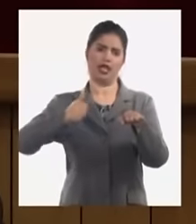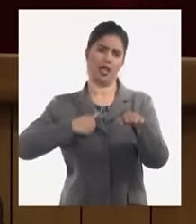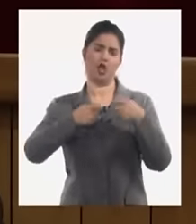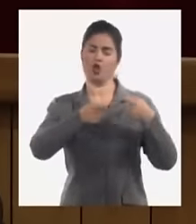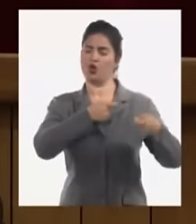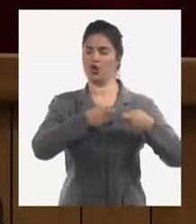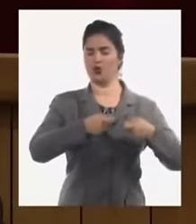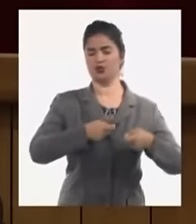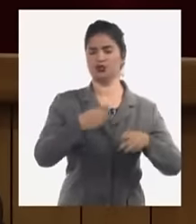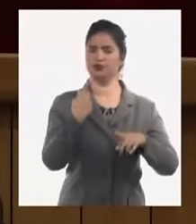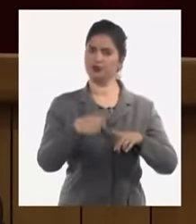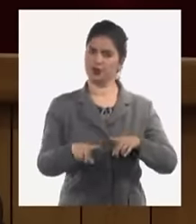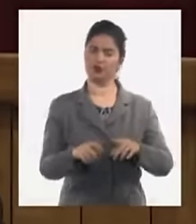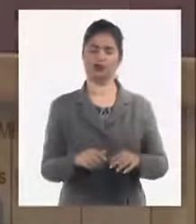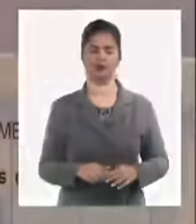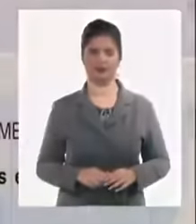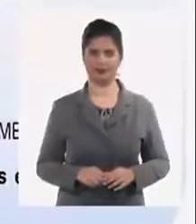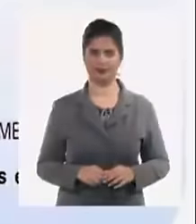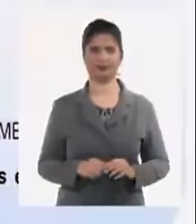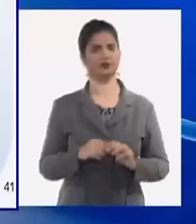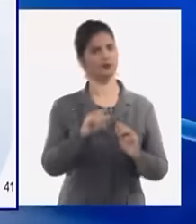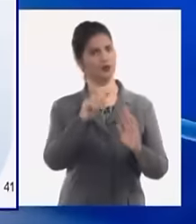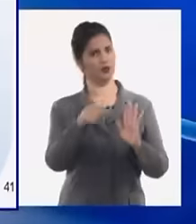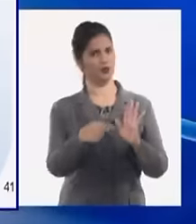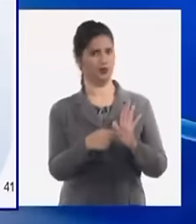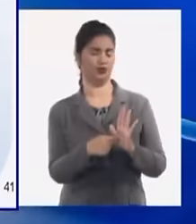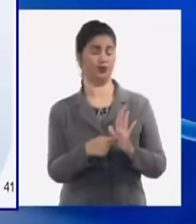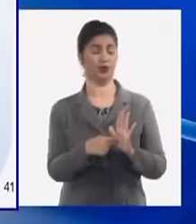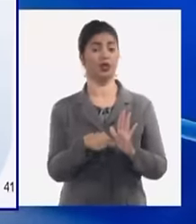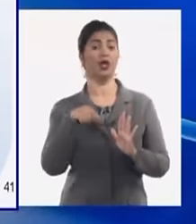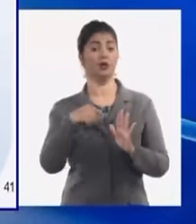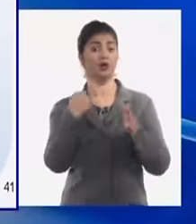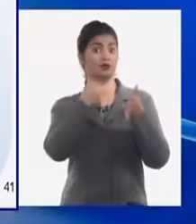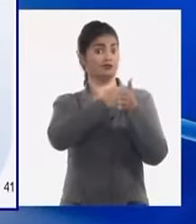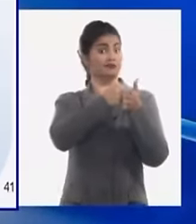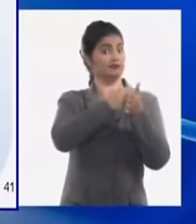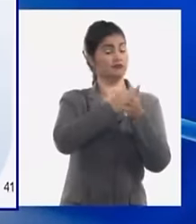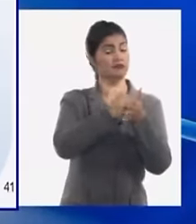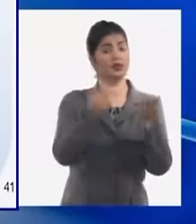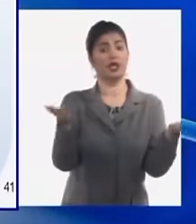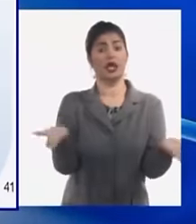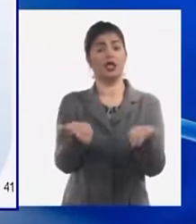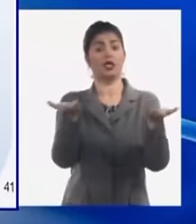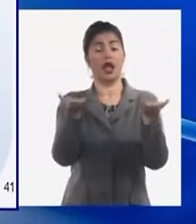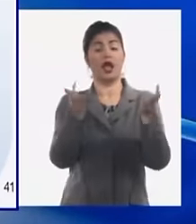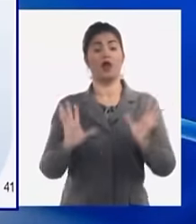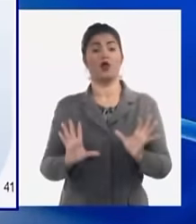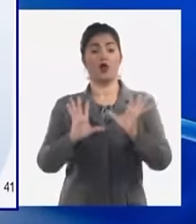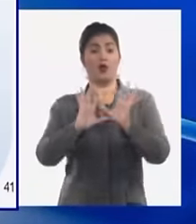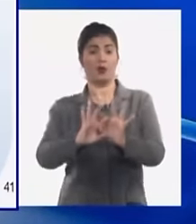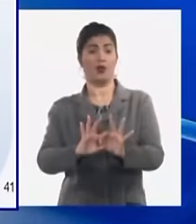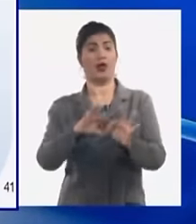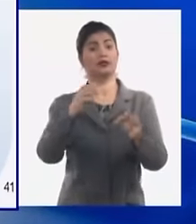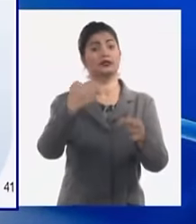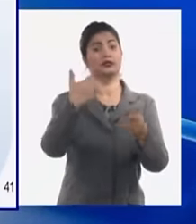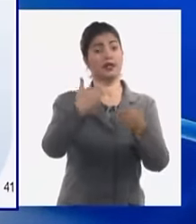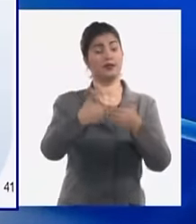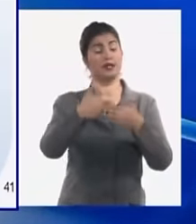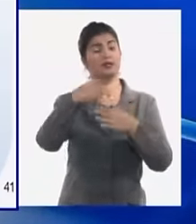promover la constitución de empresas mixtas entre empresa estatal socialista y MIPIMES